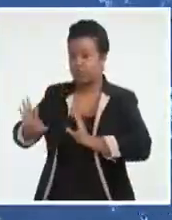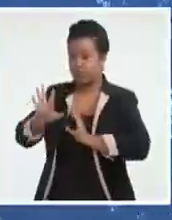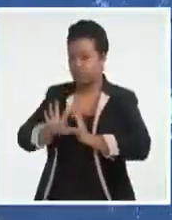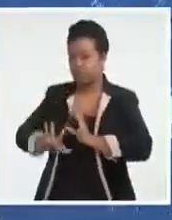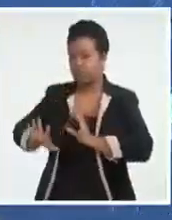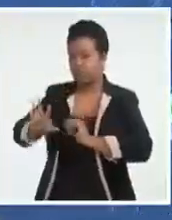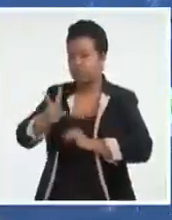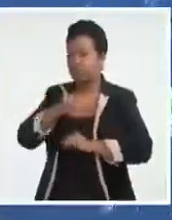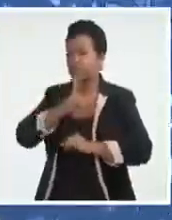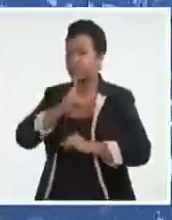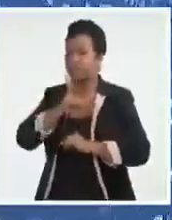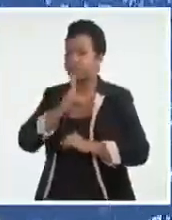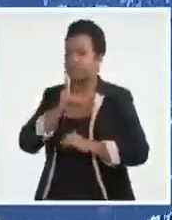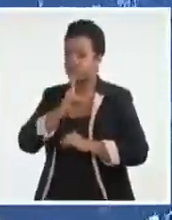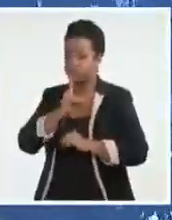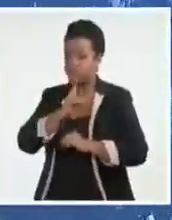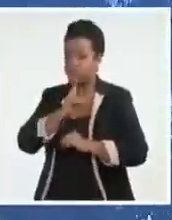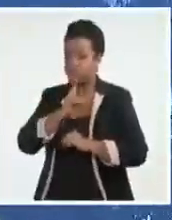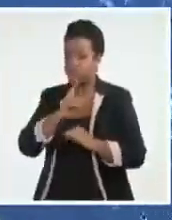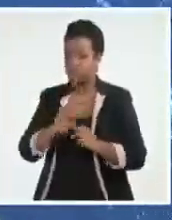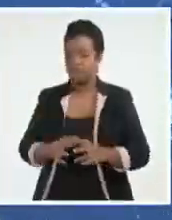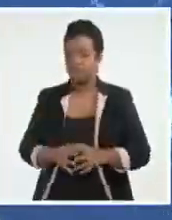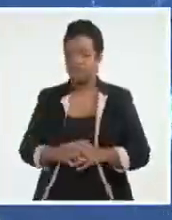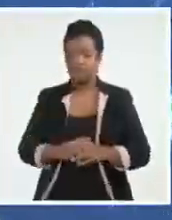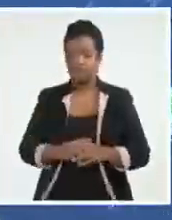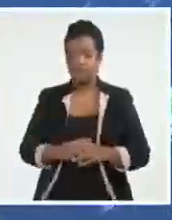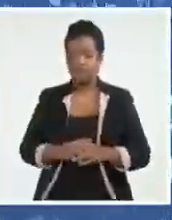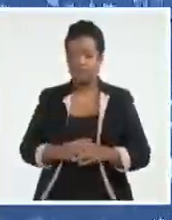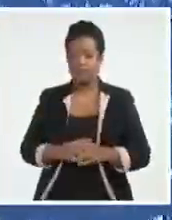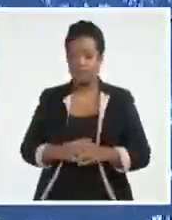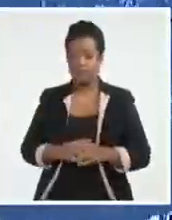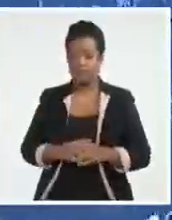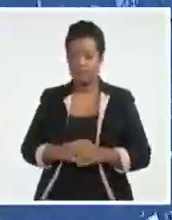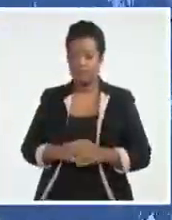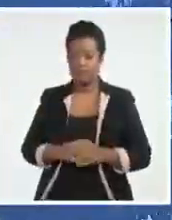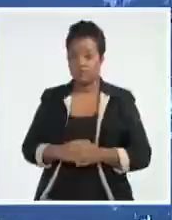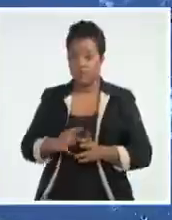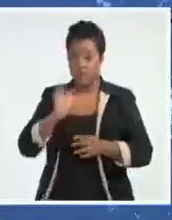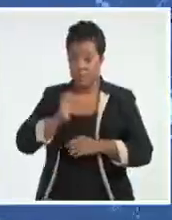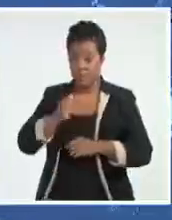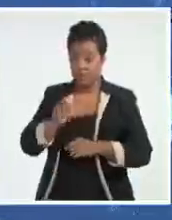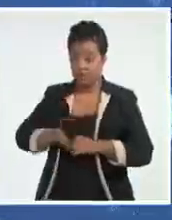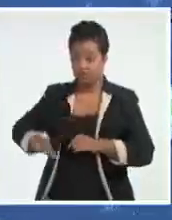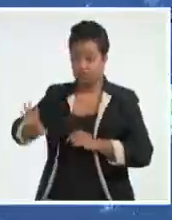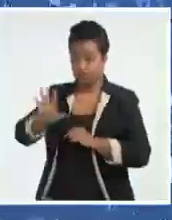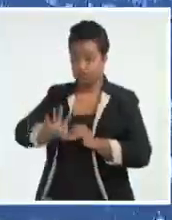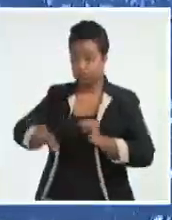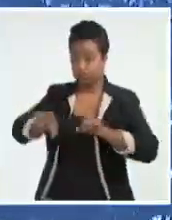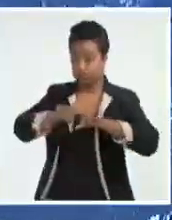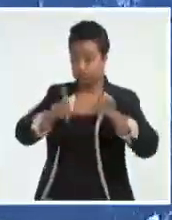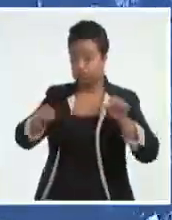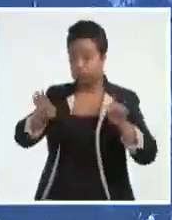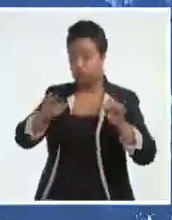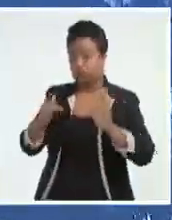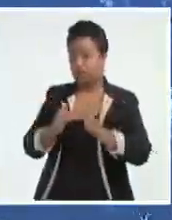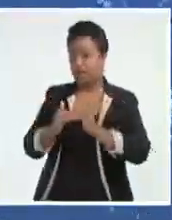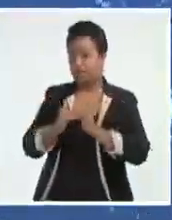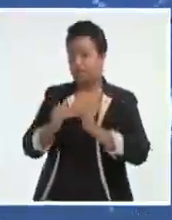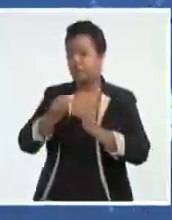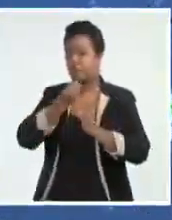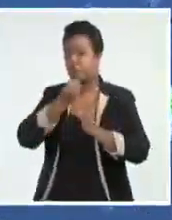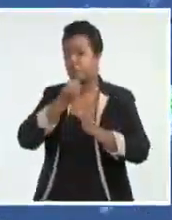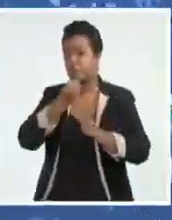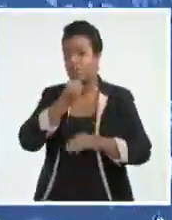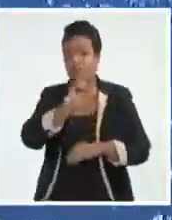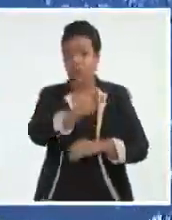tropical que también se mueve al oeste. La sola presencia del sistema inestabilizará la tarde para la región oriental